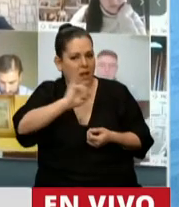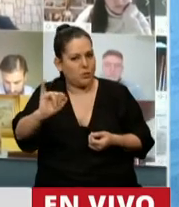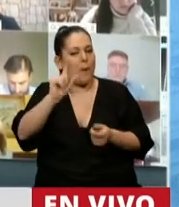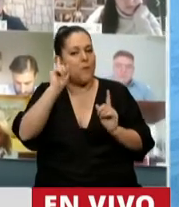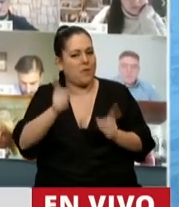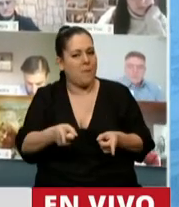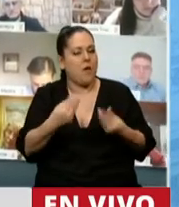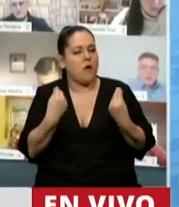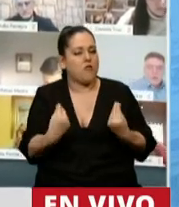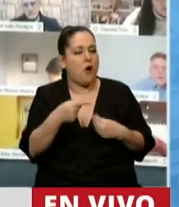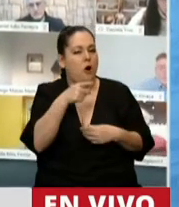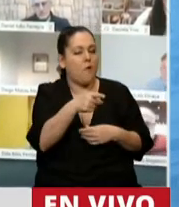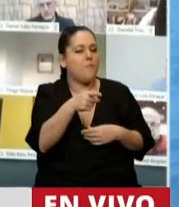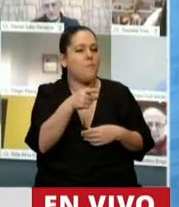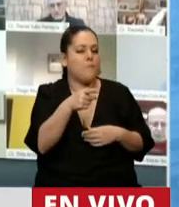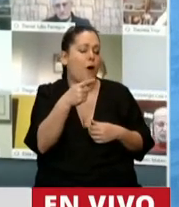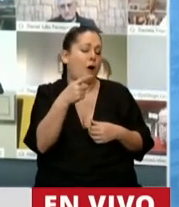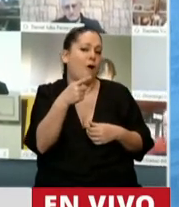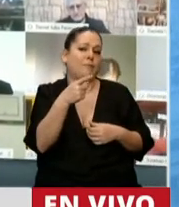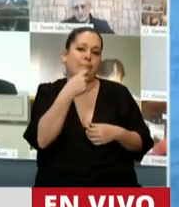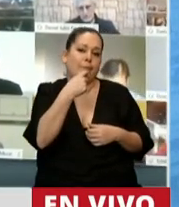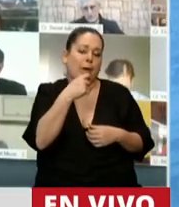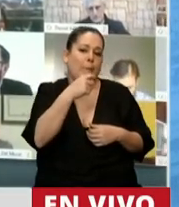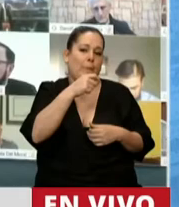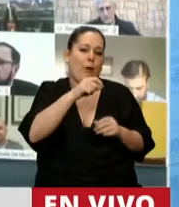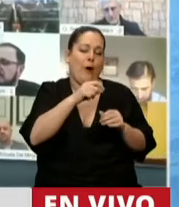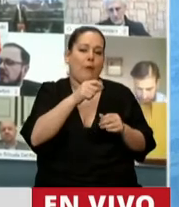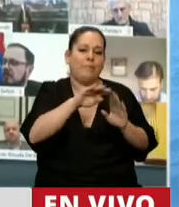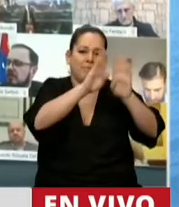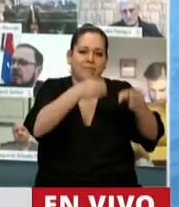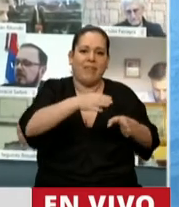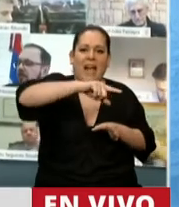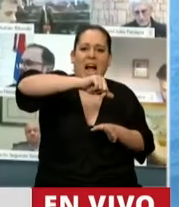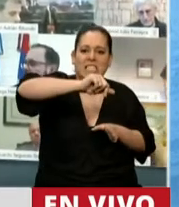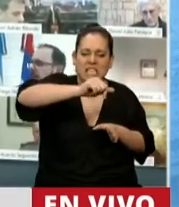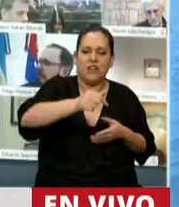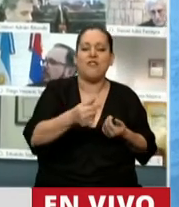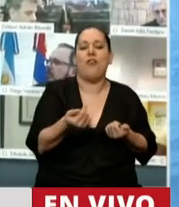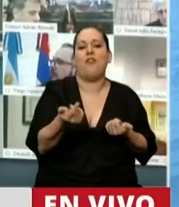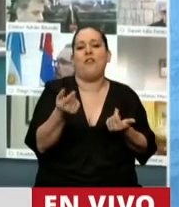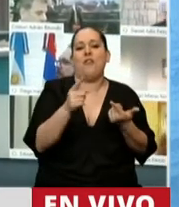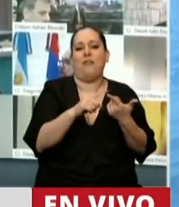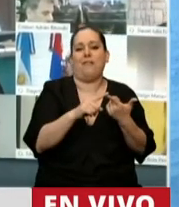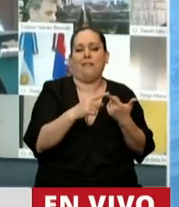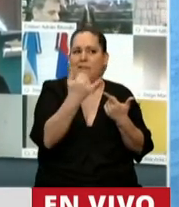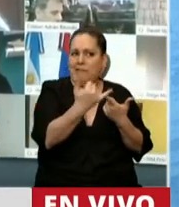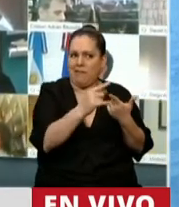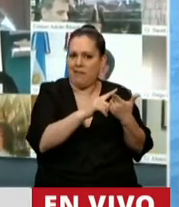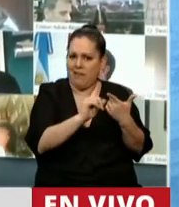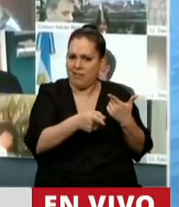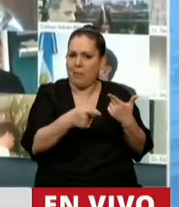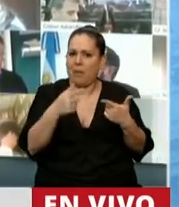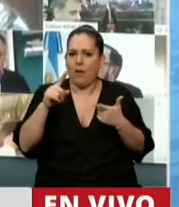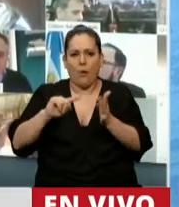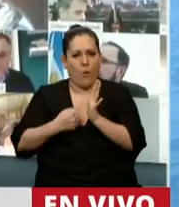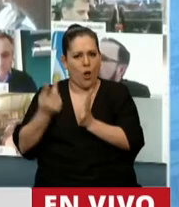cómo fue concesionado, entre otras cosas, el juego y el casino que tiene la concesión a la Ciudad de